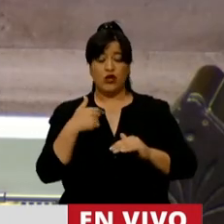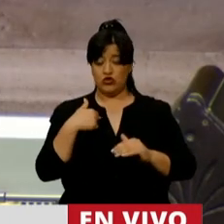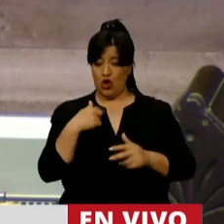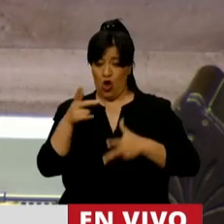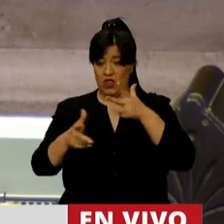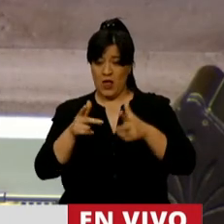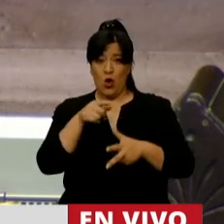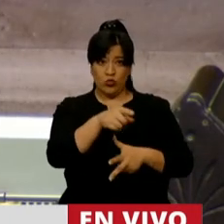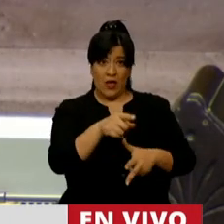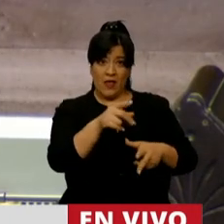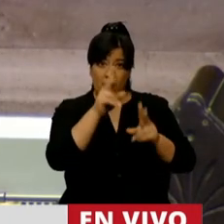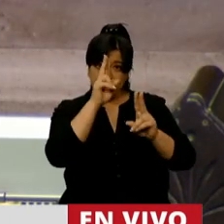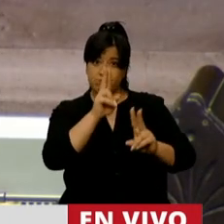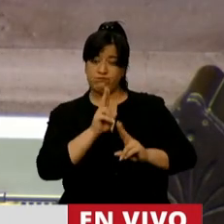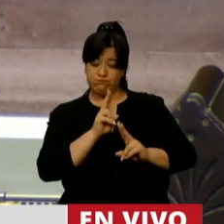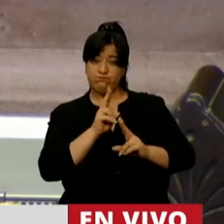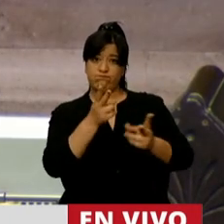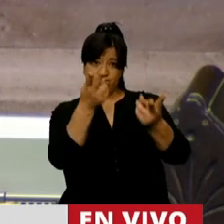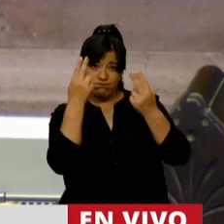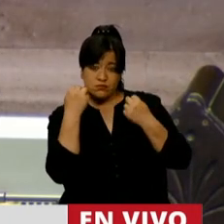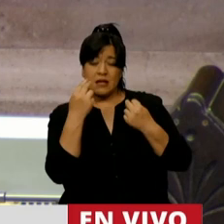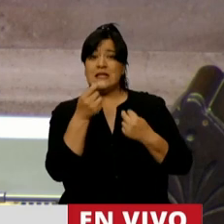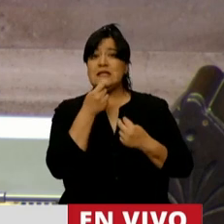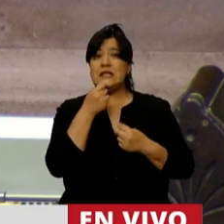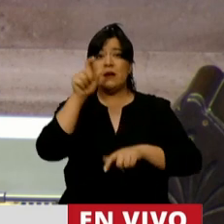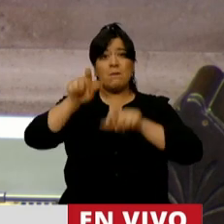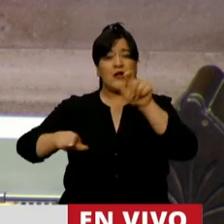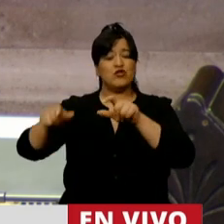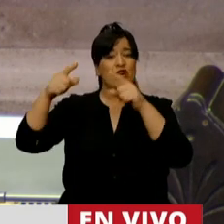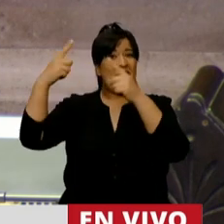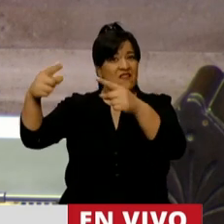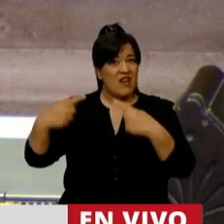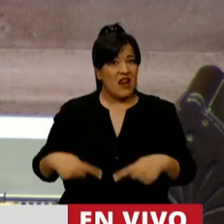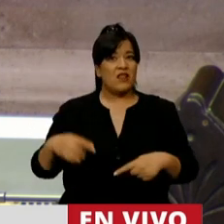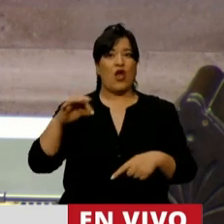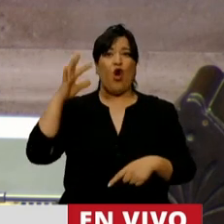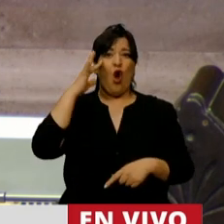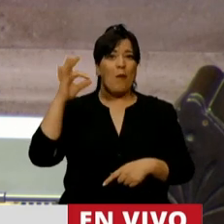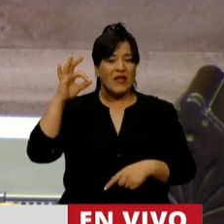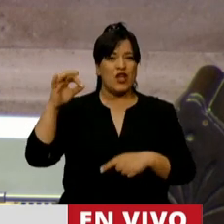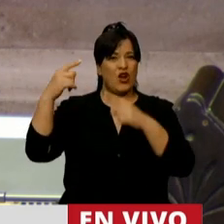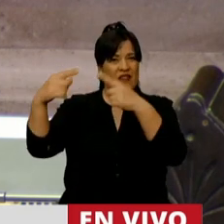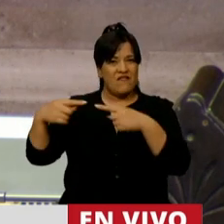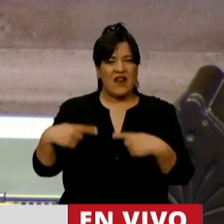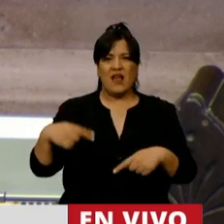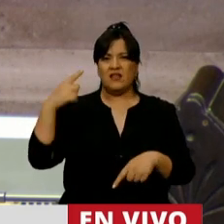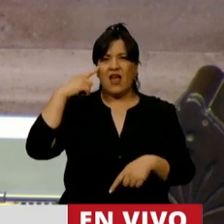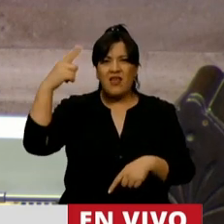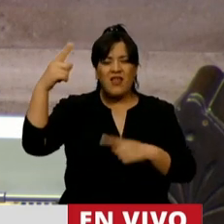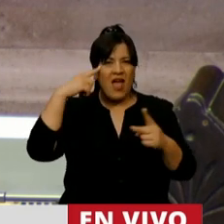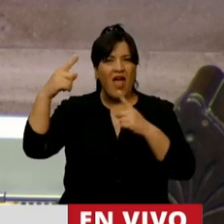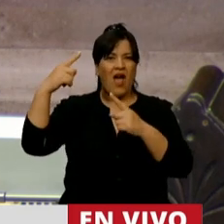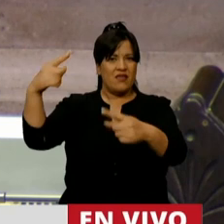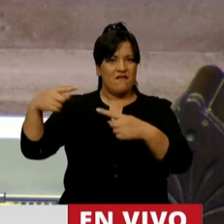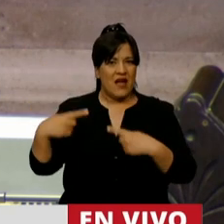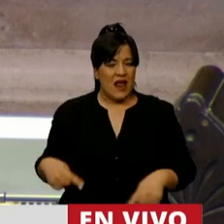digo, a quienes pensamos distinto o no compartimos las mismas ideas y las